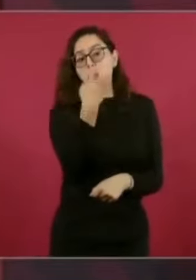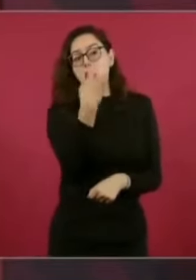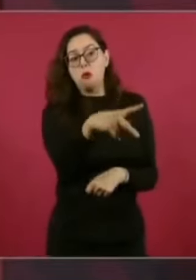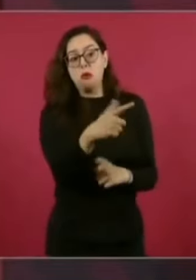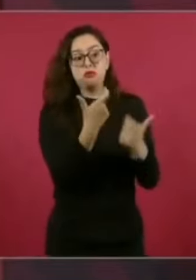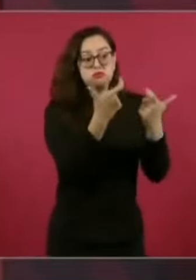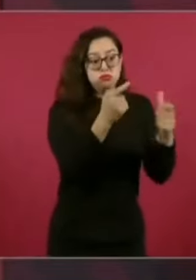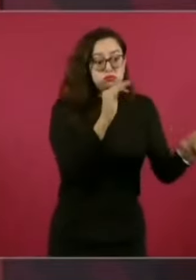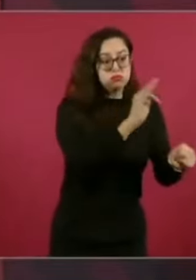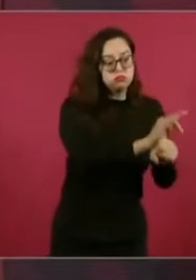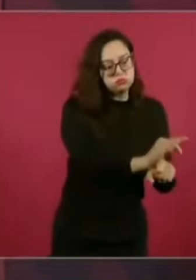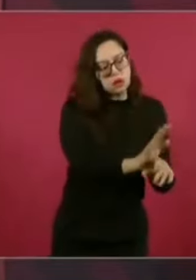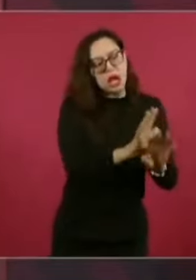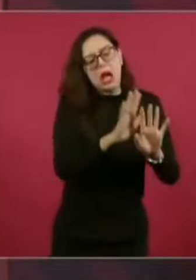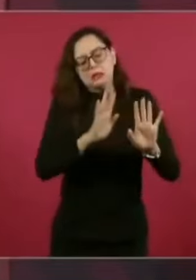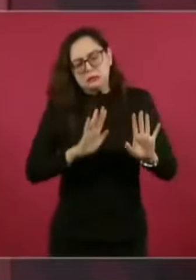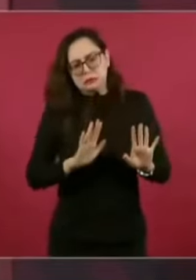realidad,